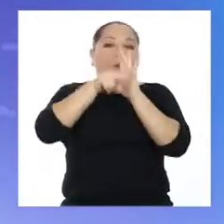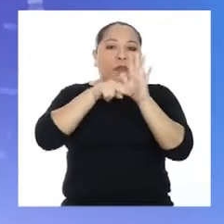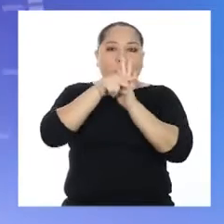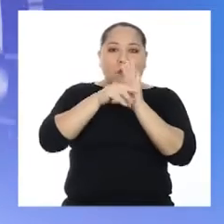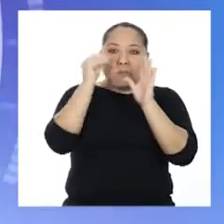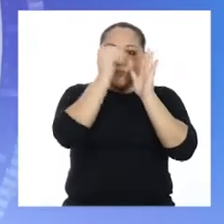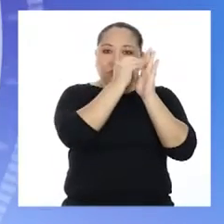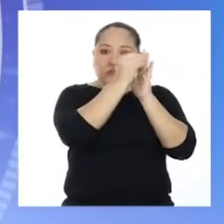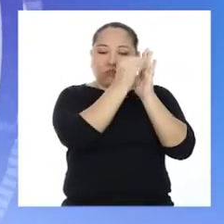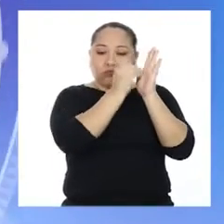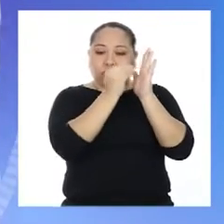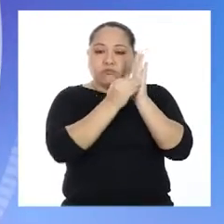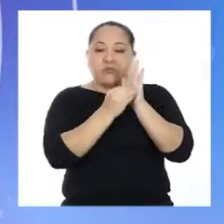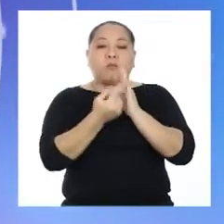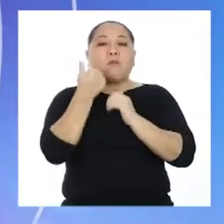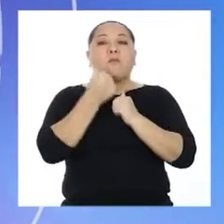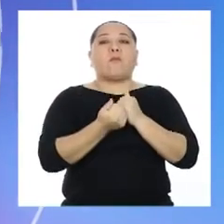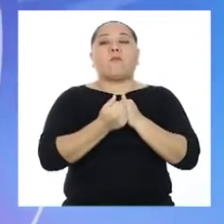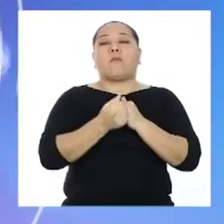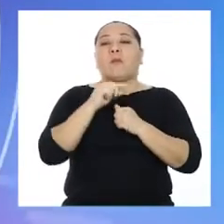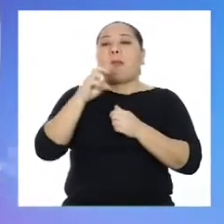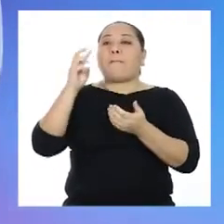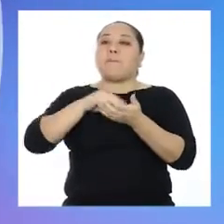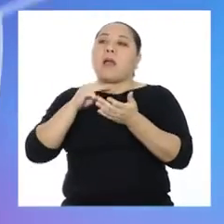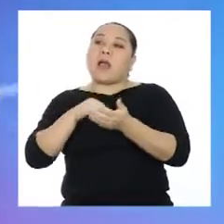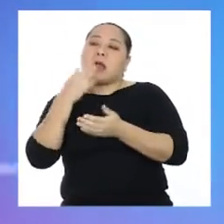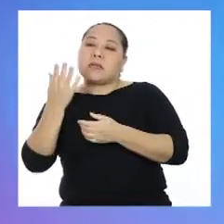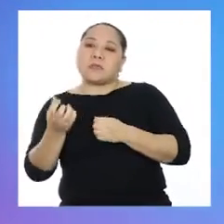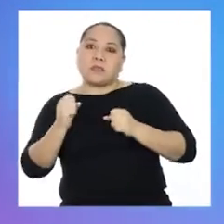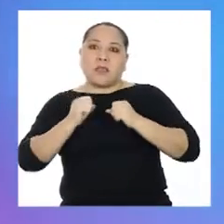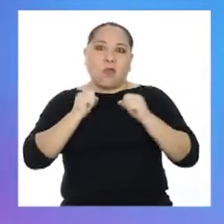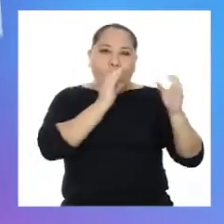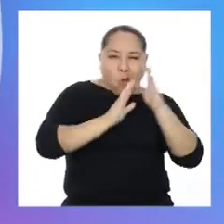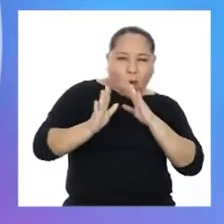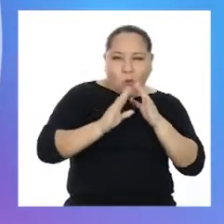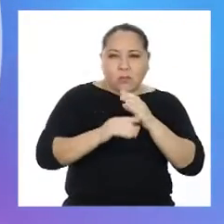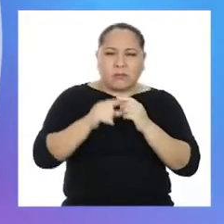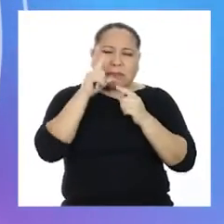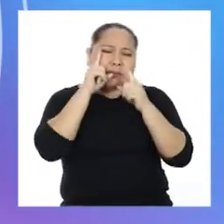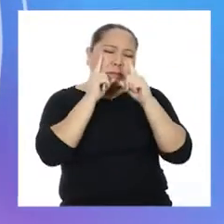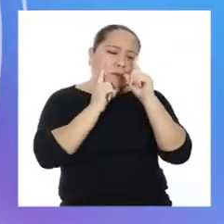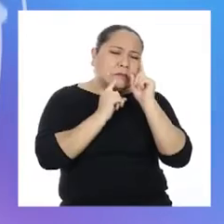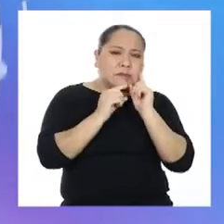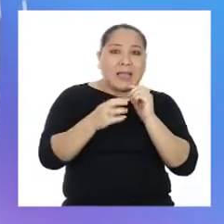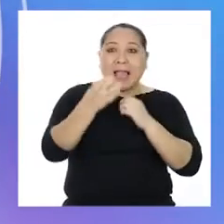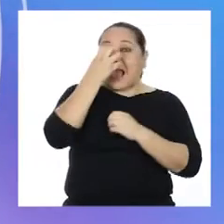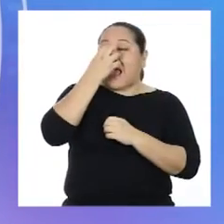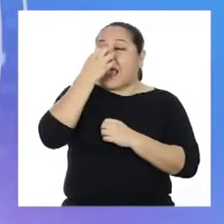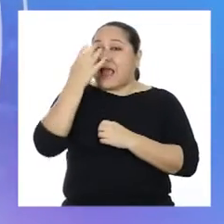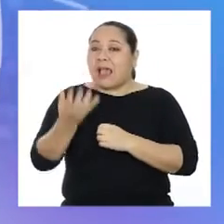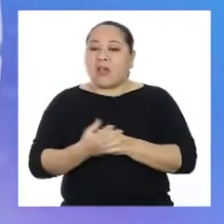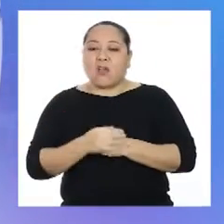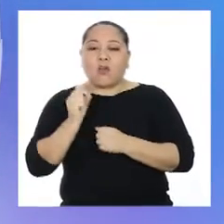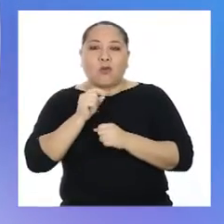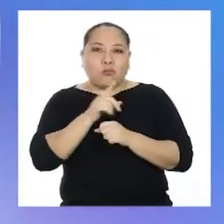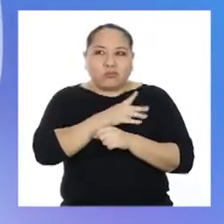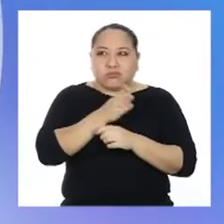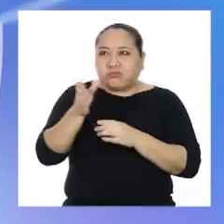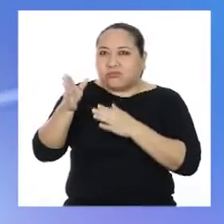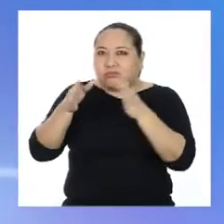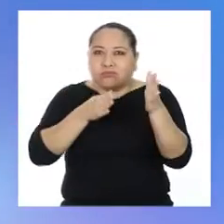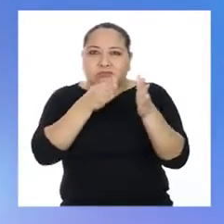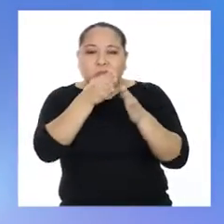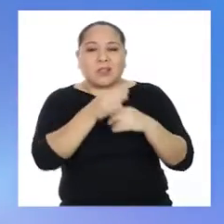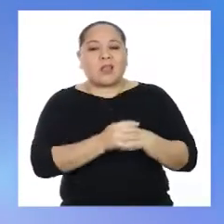película y colocar en un pictograma si hemos visto más cintas de acción, drama, comedia o